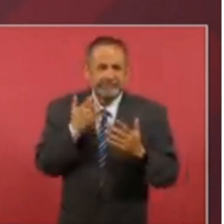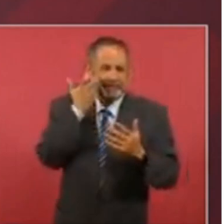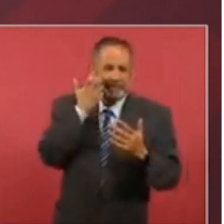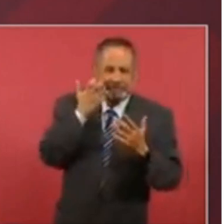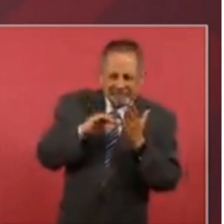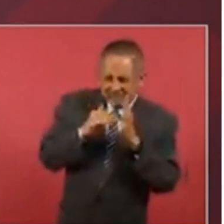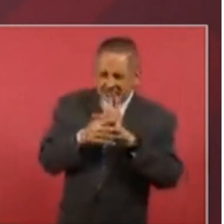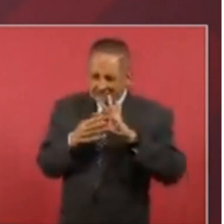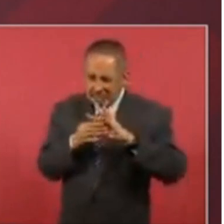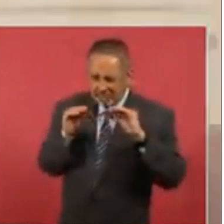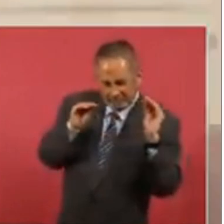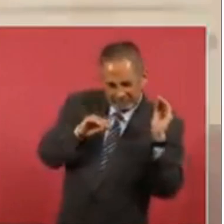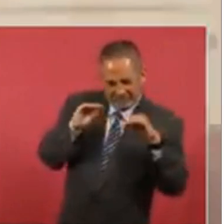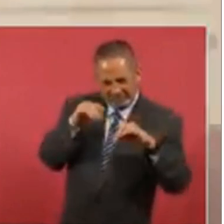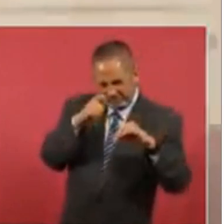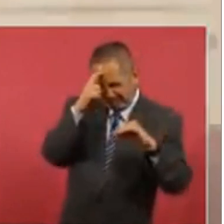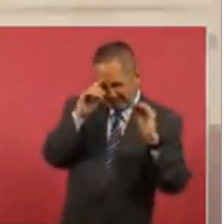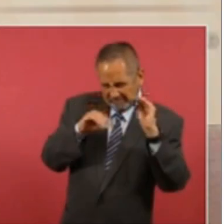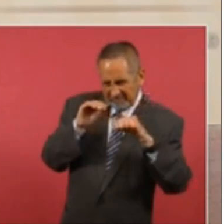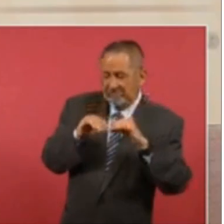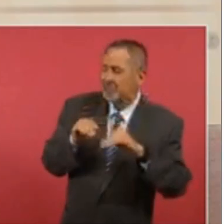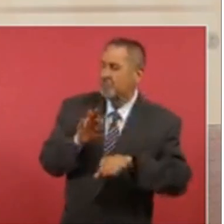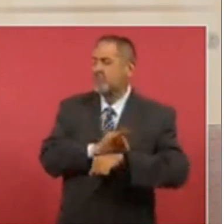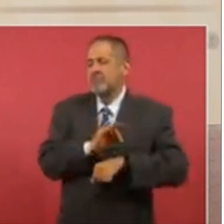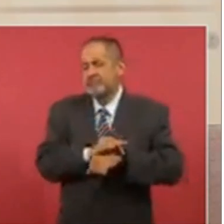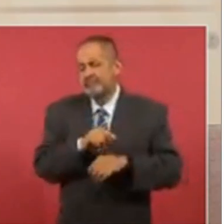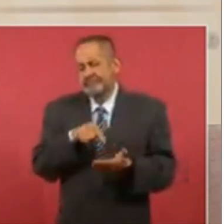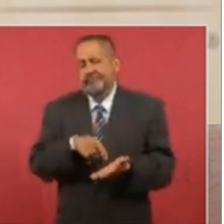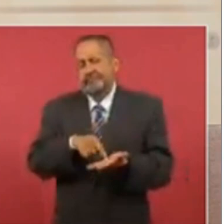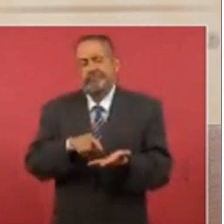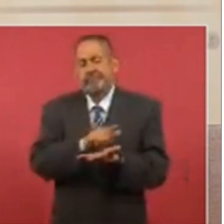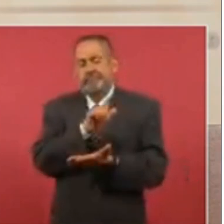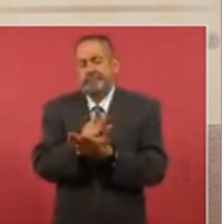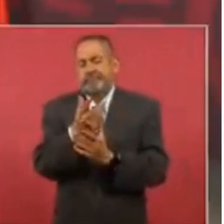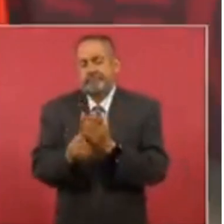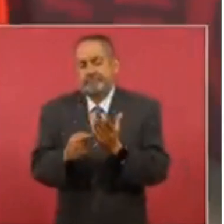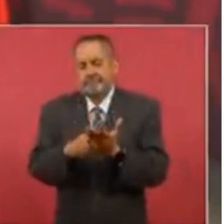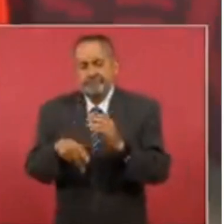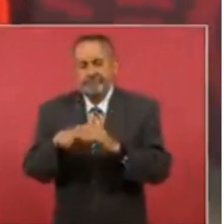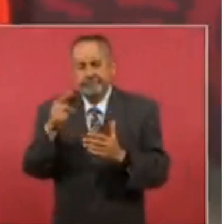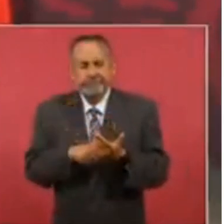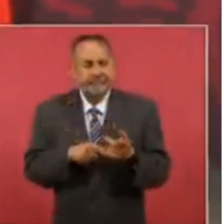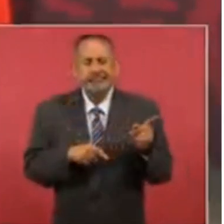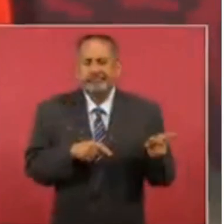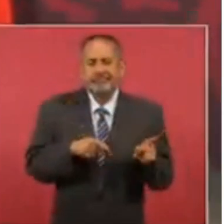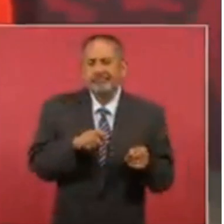legales o legaloides